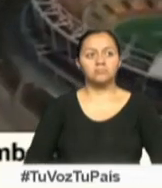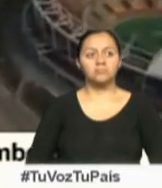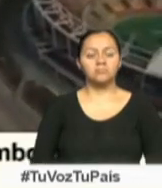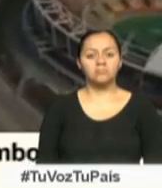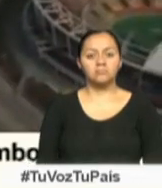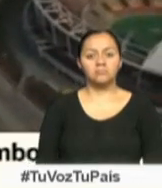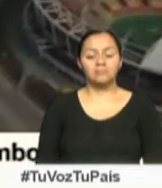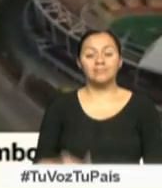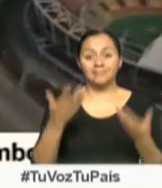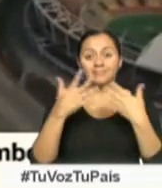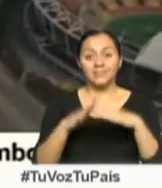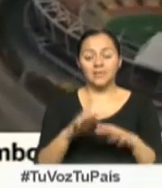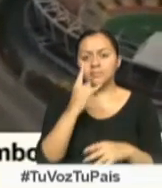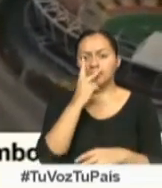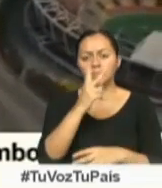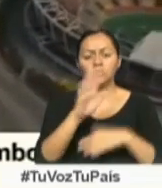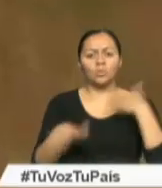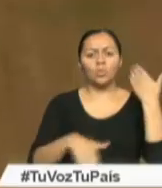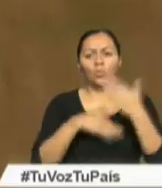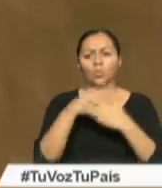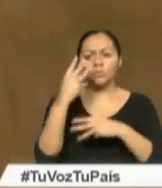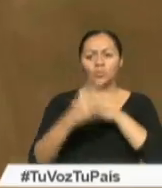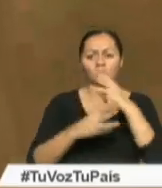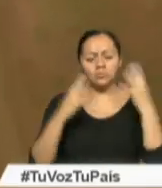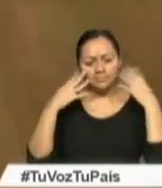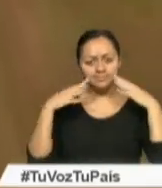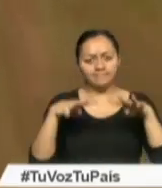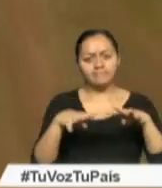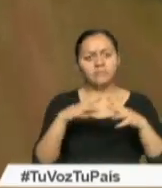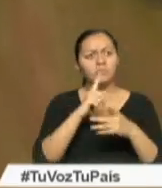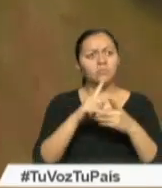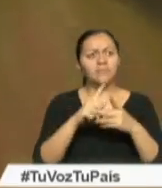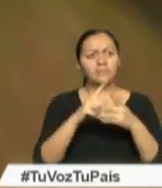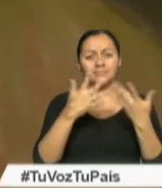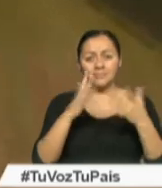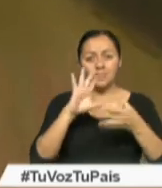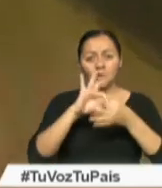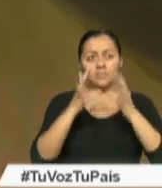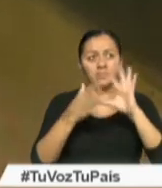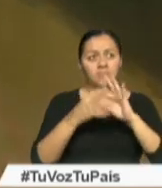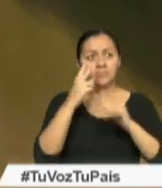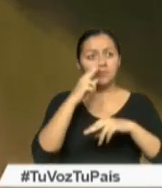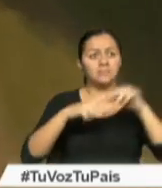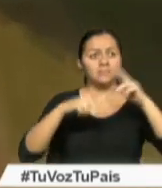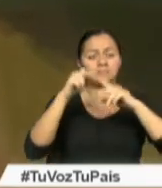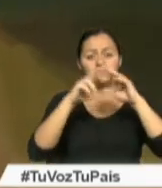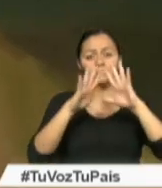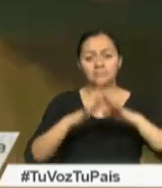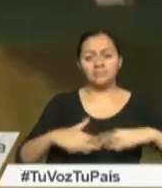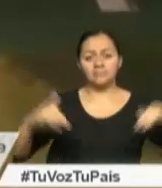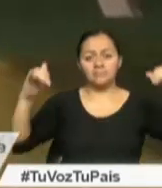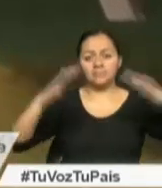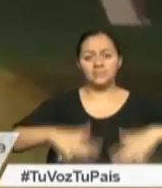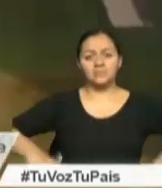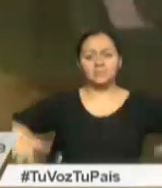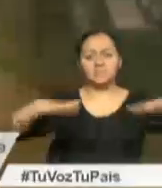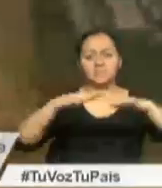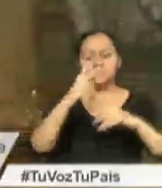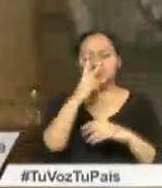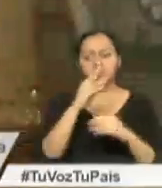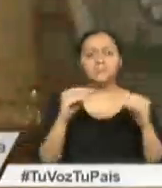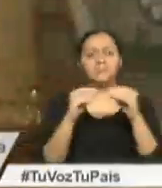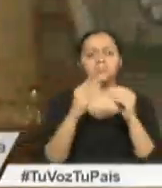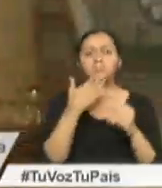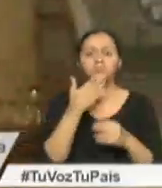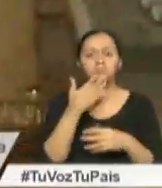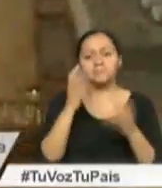Han pasado De atraer las miradas De todo el mundo A caer en el olvido Así lucen Las infraestructuras Que acogieron Hace seis meses Los Juegos Olímpicos De